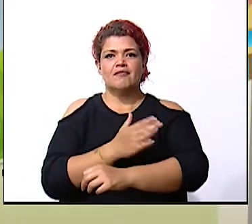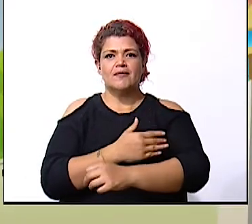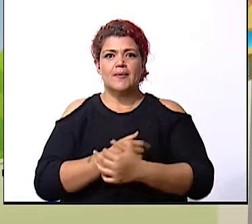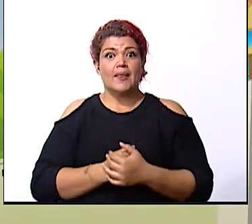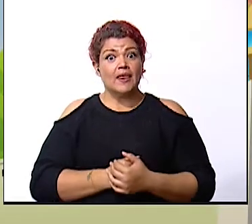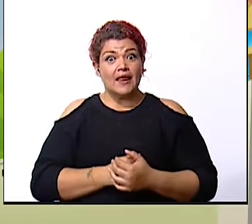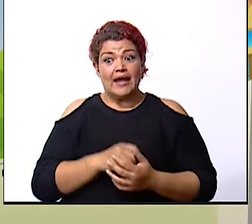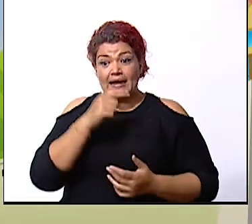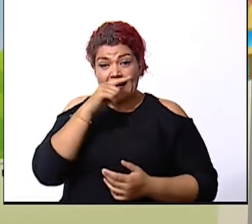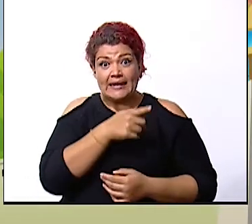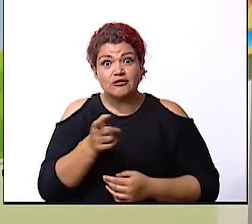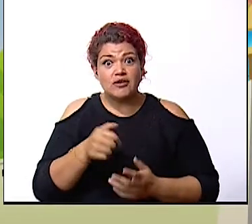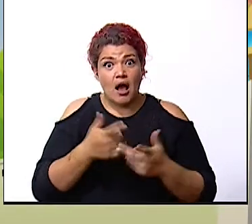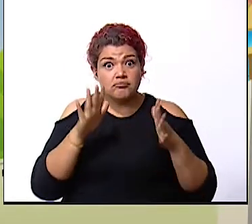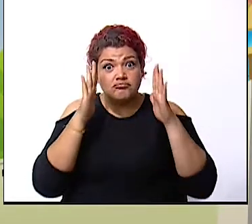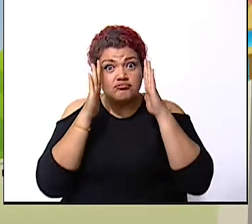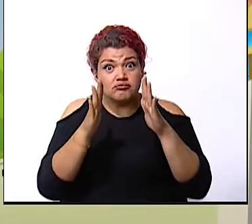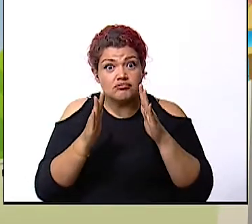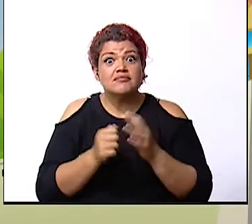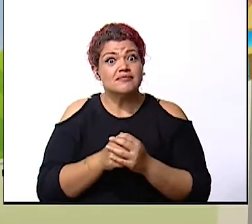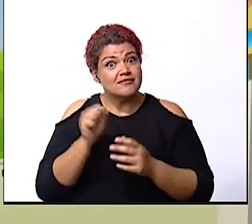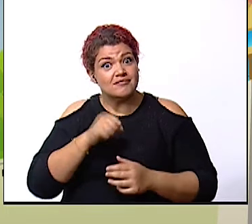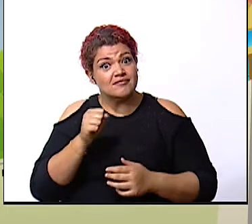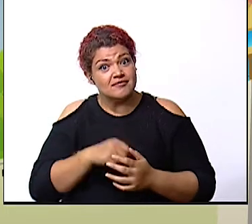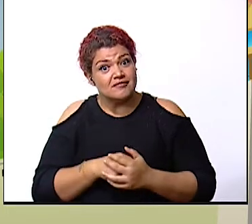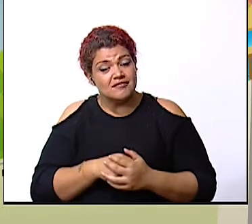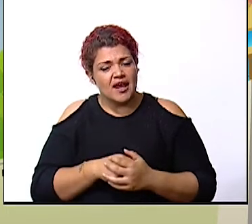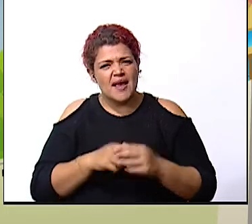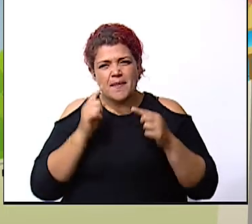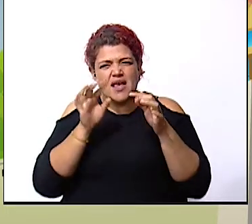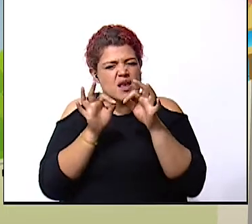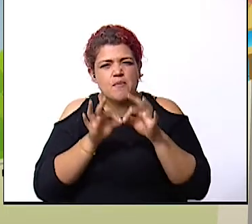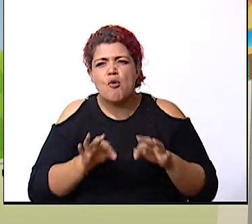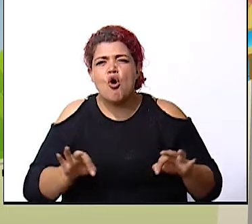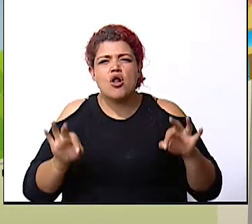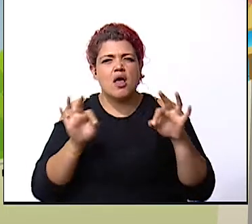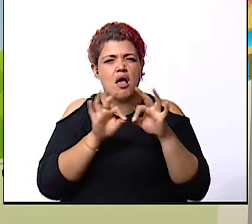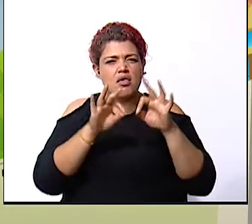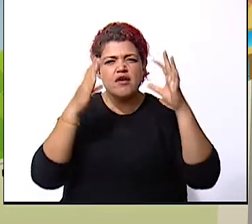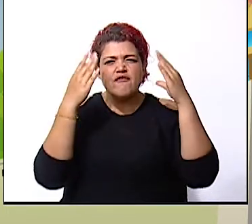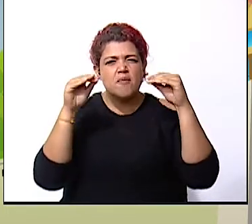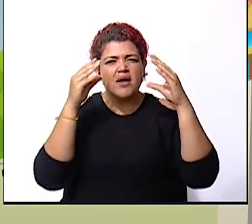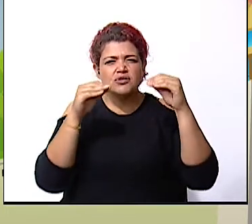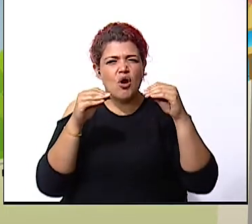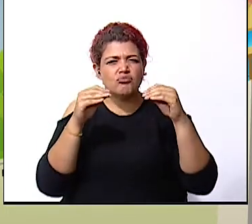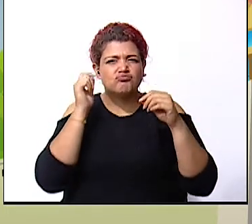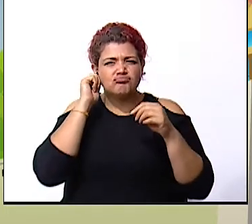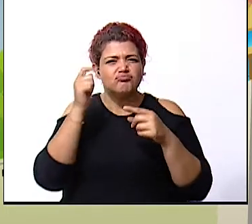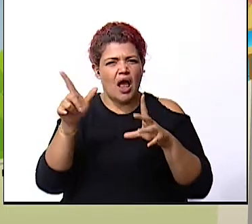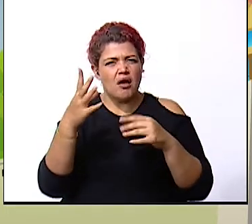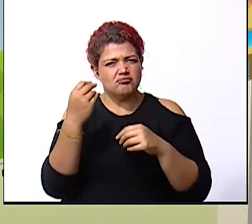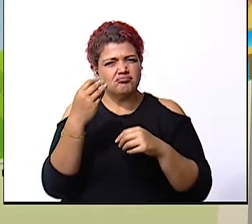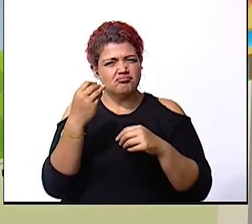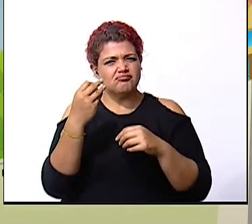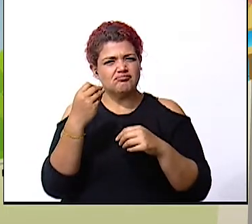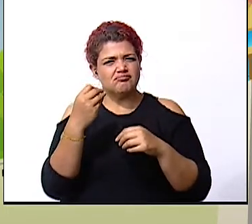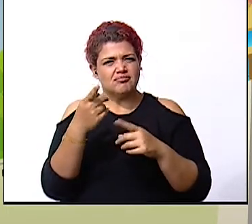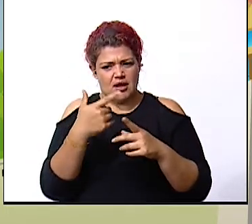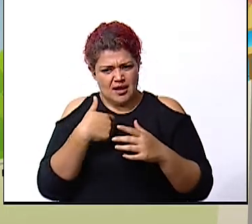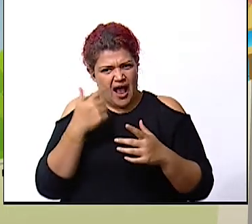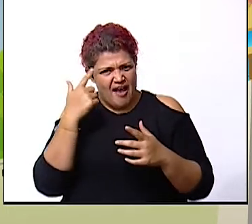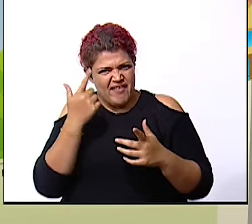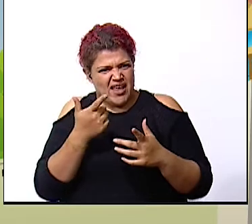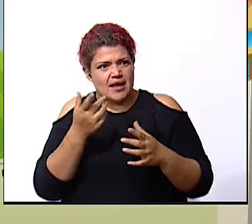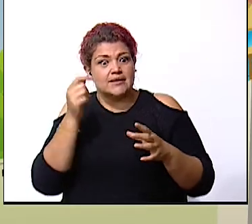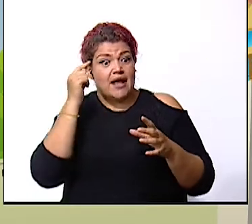niños niñas pusieron atención sí qué importante la información que paola nos brindaba el día de hoy con respecto